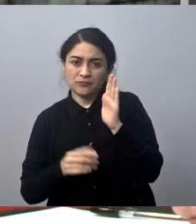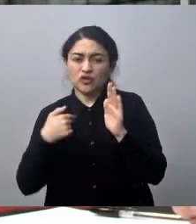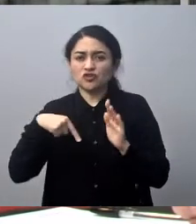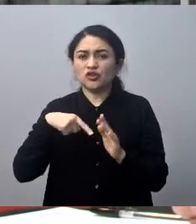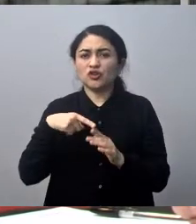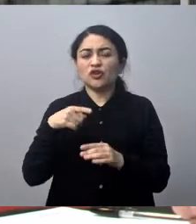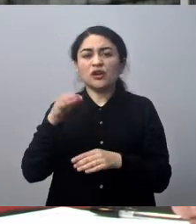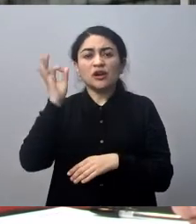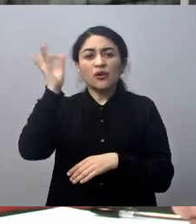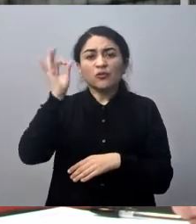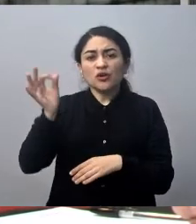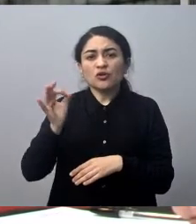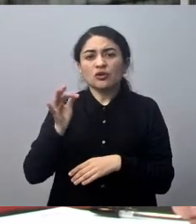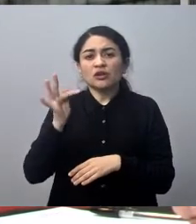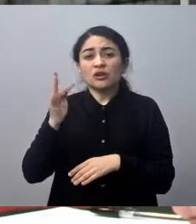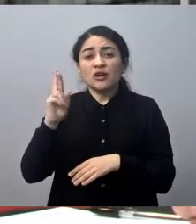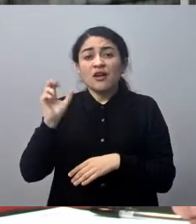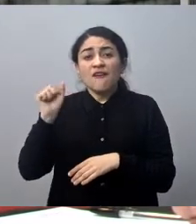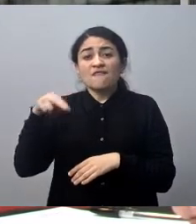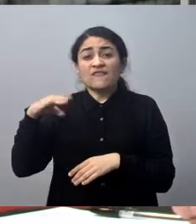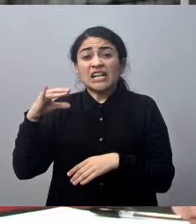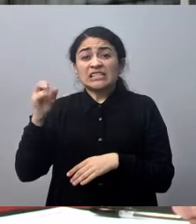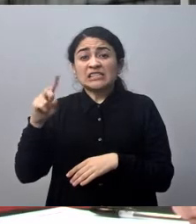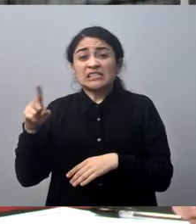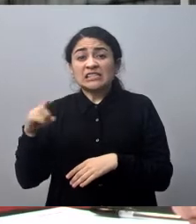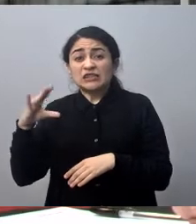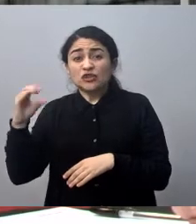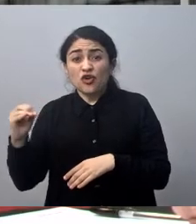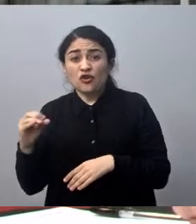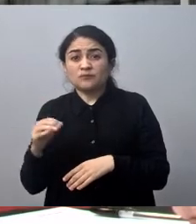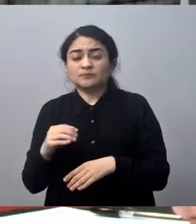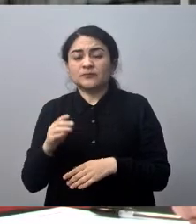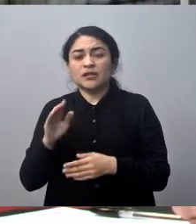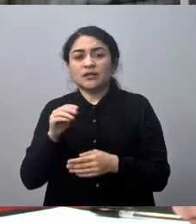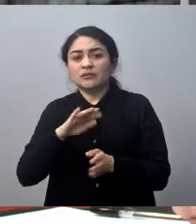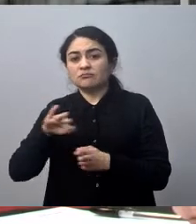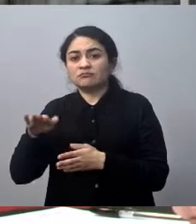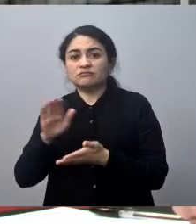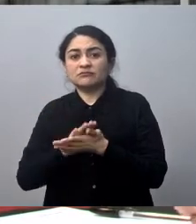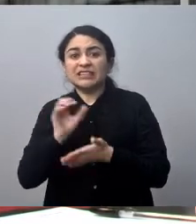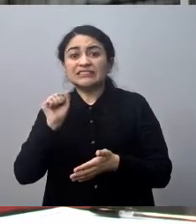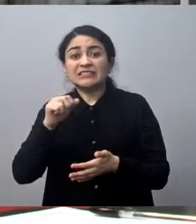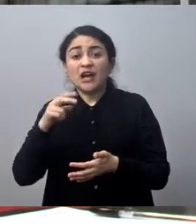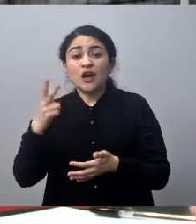Chaguán y con el diputado Díaz, el apellido, el nombre se me olvidó, Marcelo Díaz,